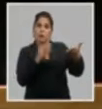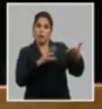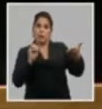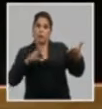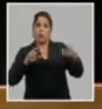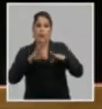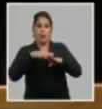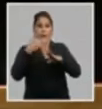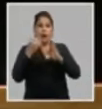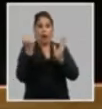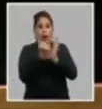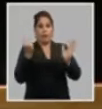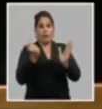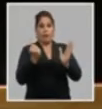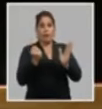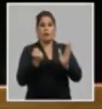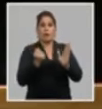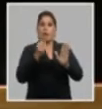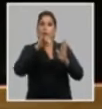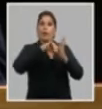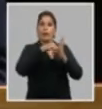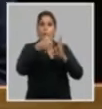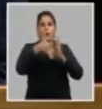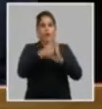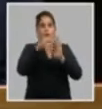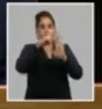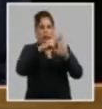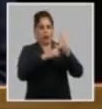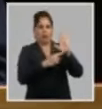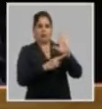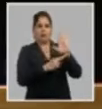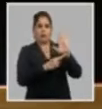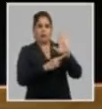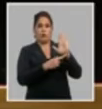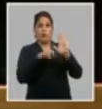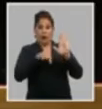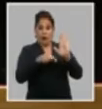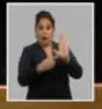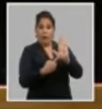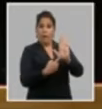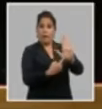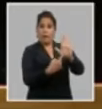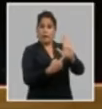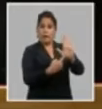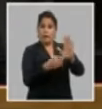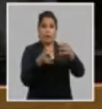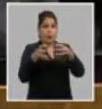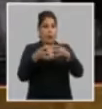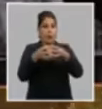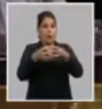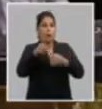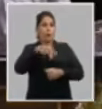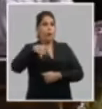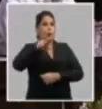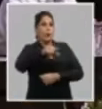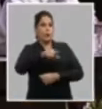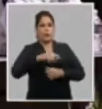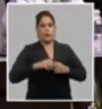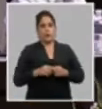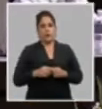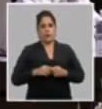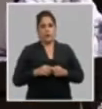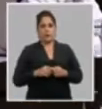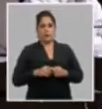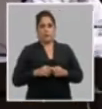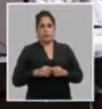aprobados los siguientes proyectos de resolución que presentamos a la consideración de todos los